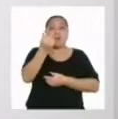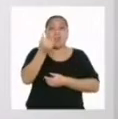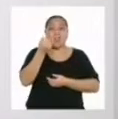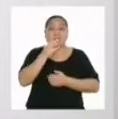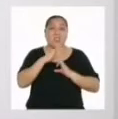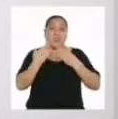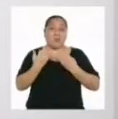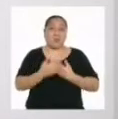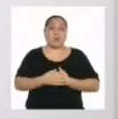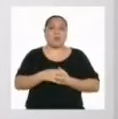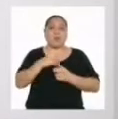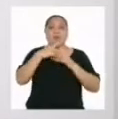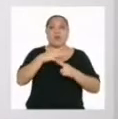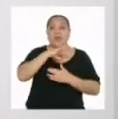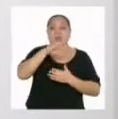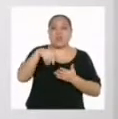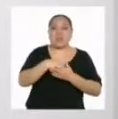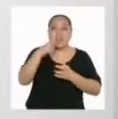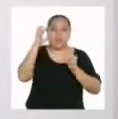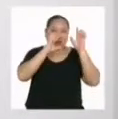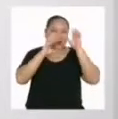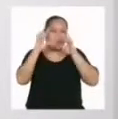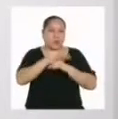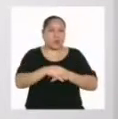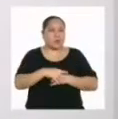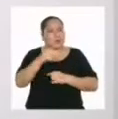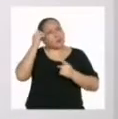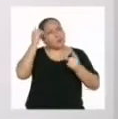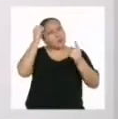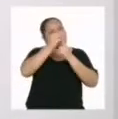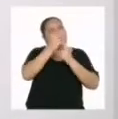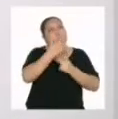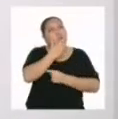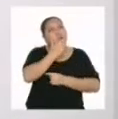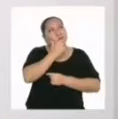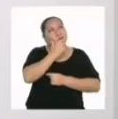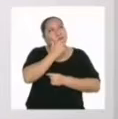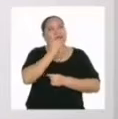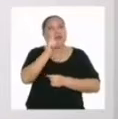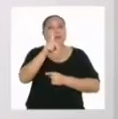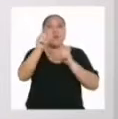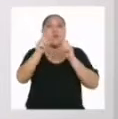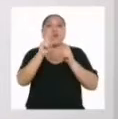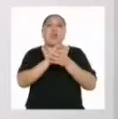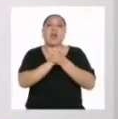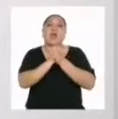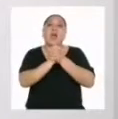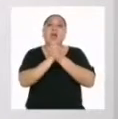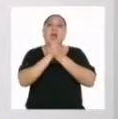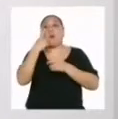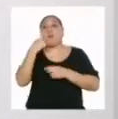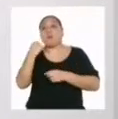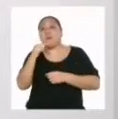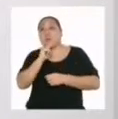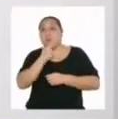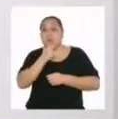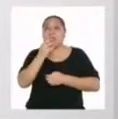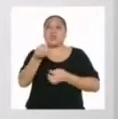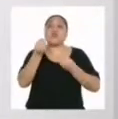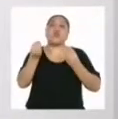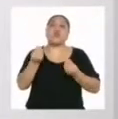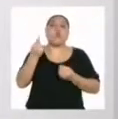a todas esas interrogantes, te propongo que le preguntes a alguna de tus amigas o amigos,